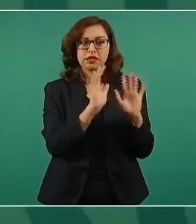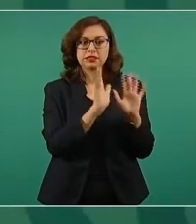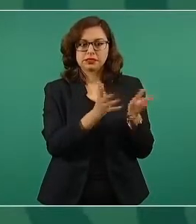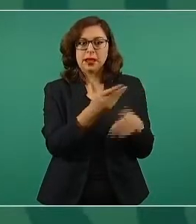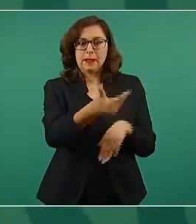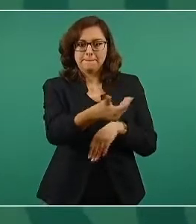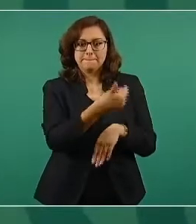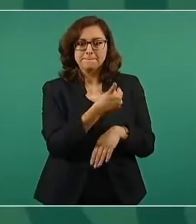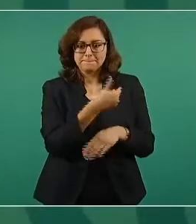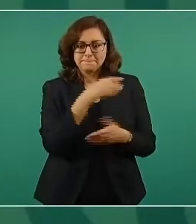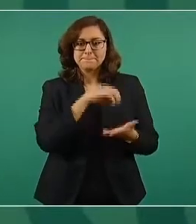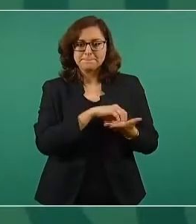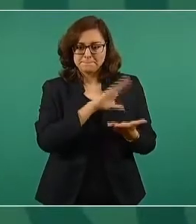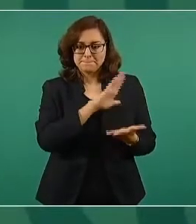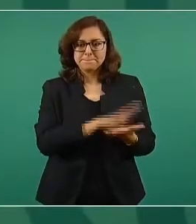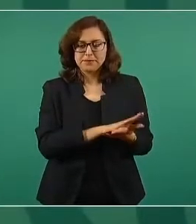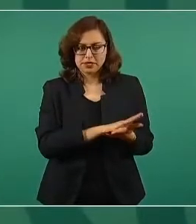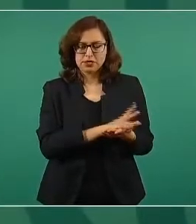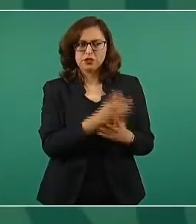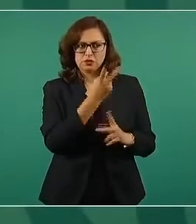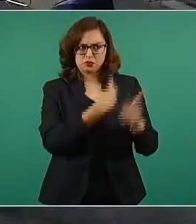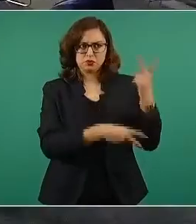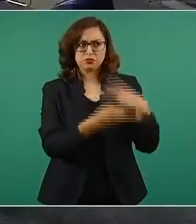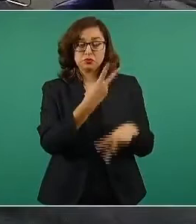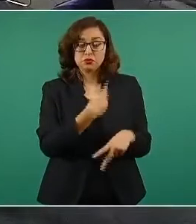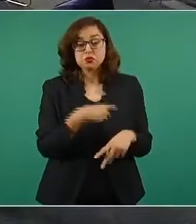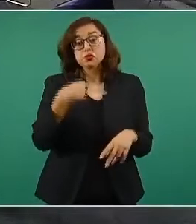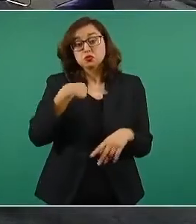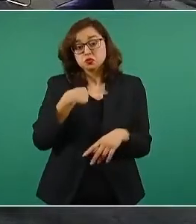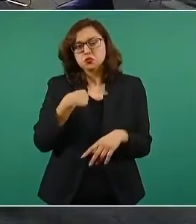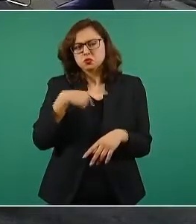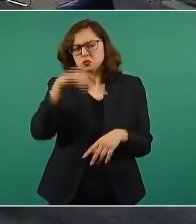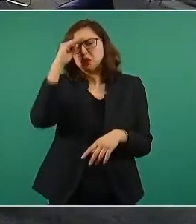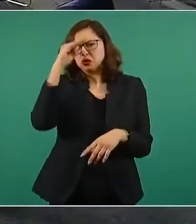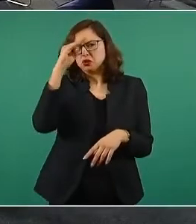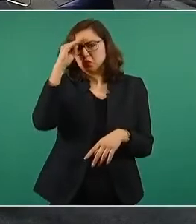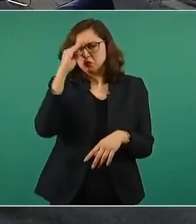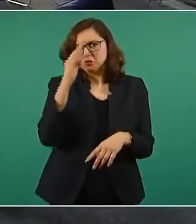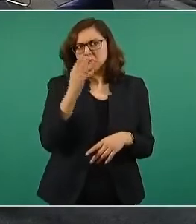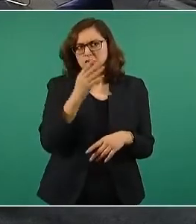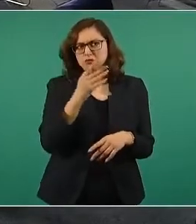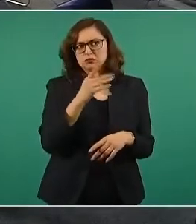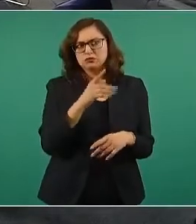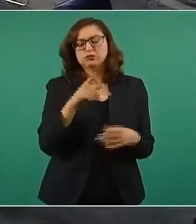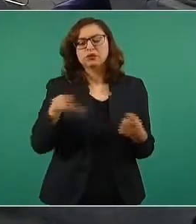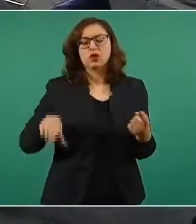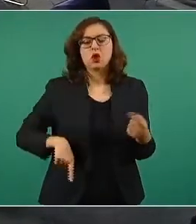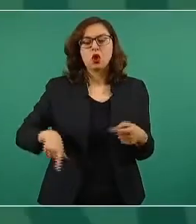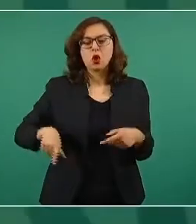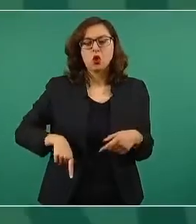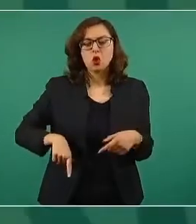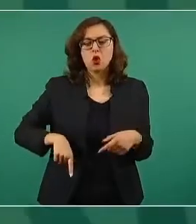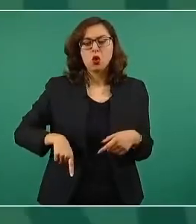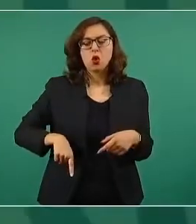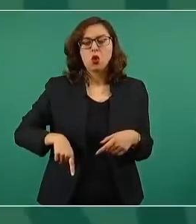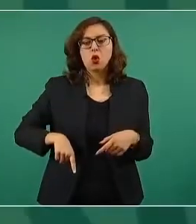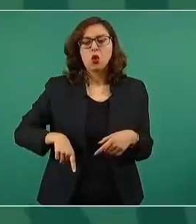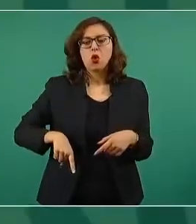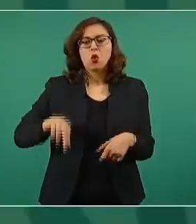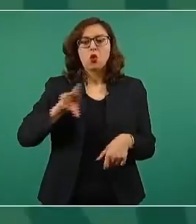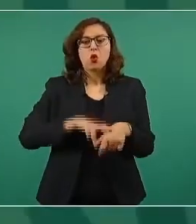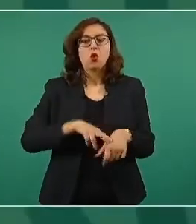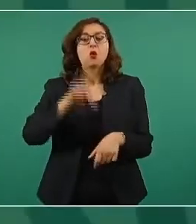Pero seguramente van a hacer lo mismo la gobernadora electa de Chihuahua,